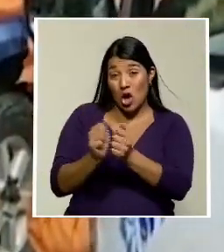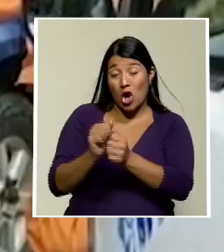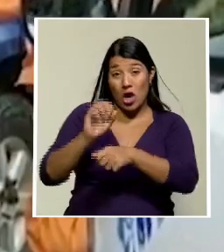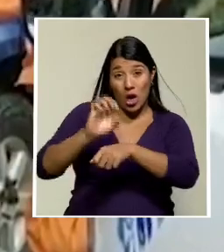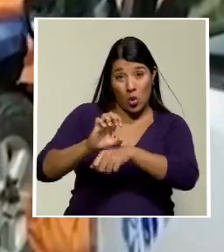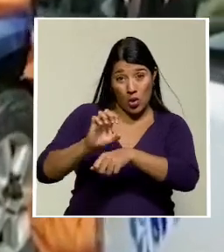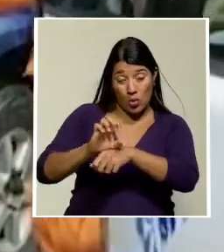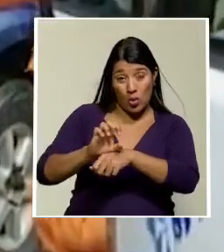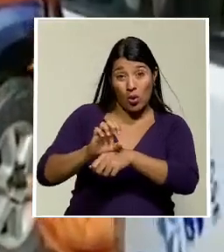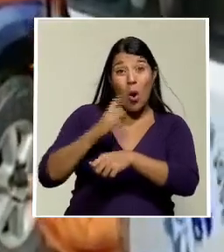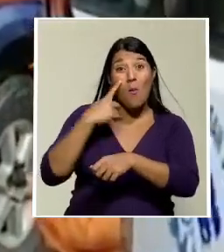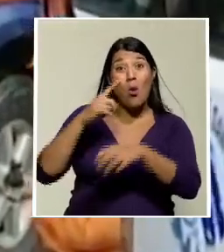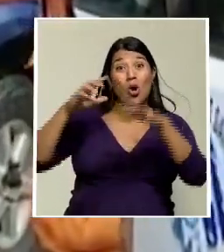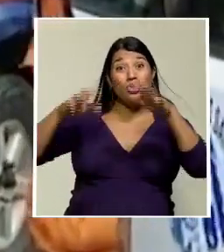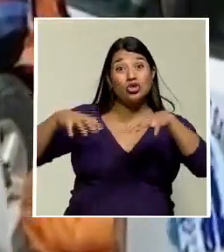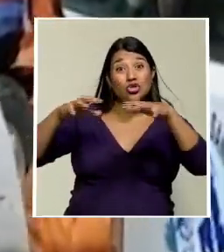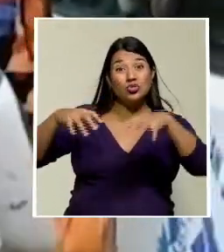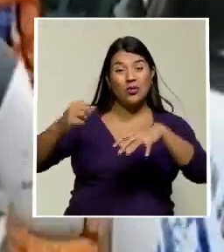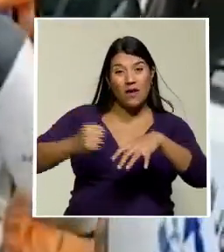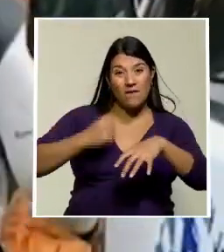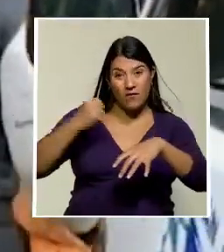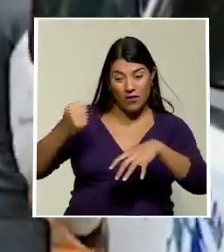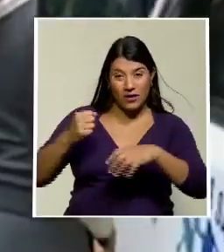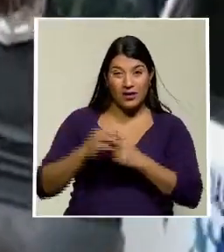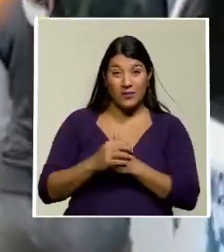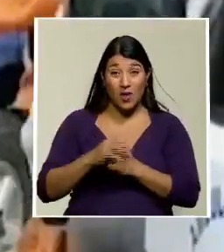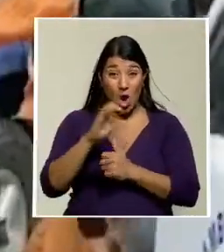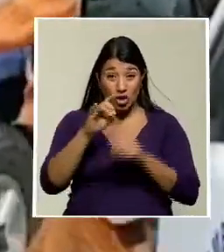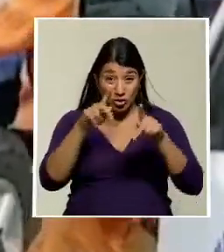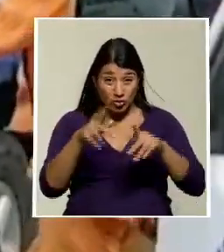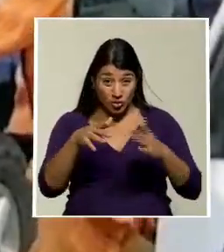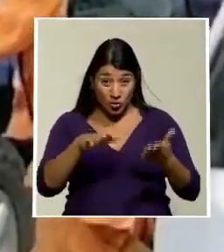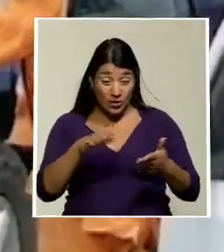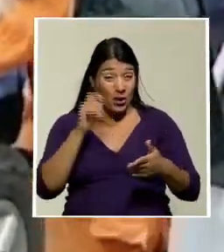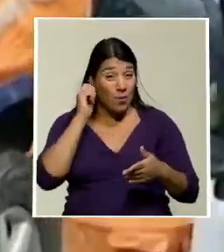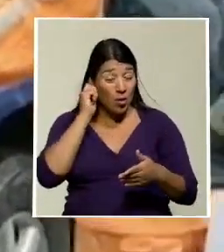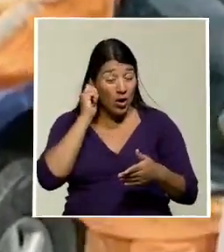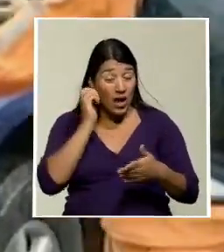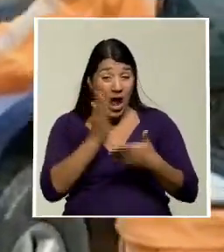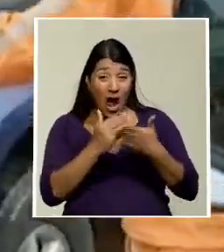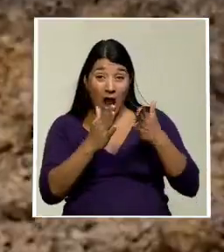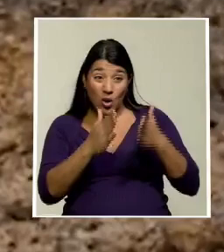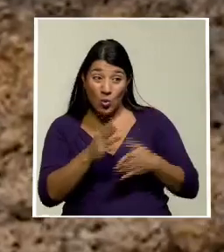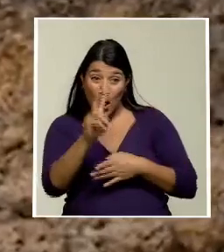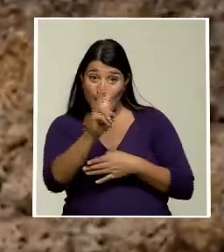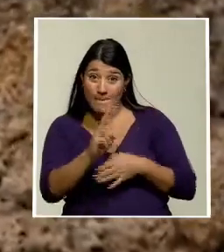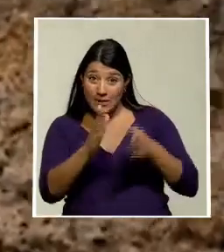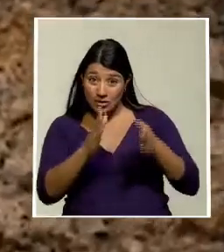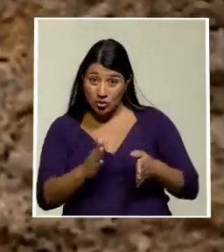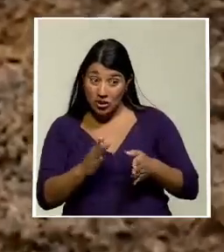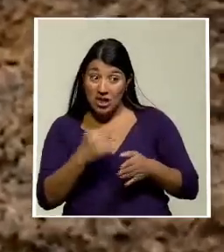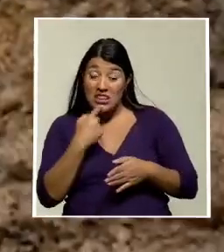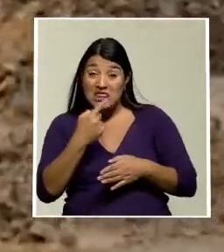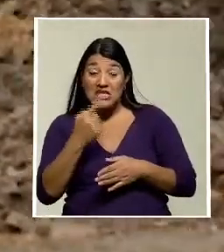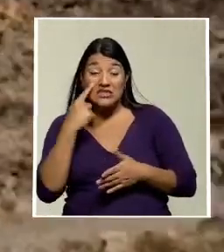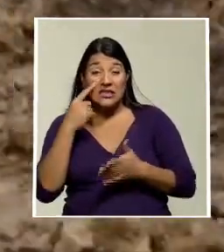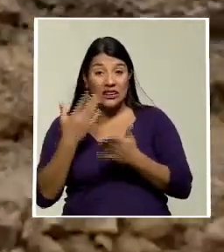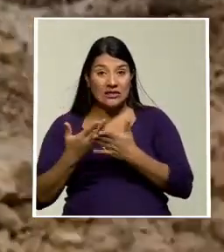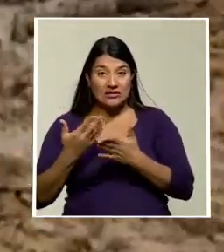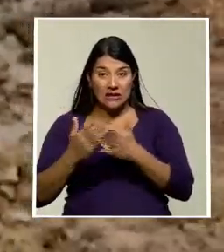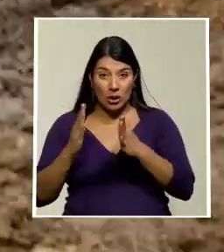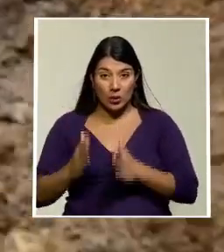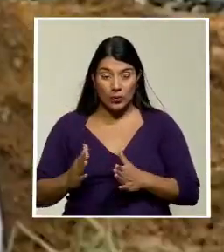consecuencia de las lluvias torrenciales 8 de las víctimas mortales eran mujeres algunas de ellas venezolanas como cuenta este testigo de la